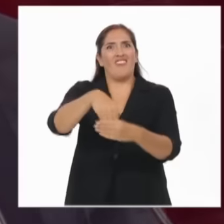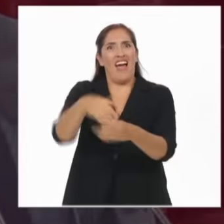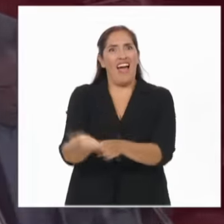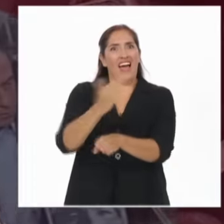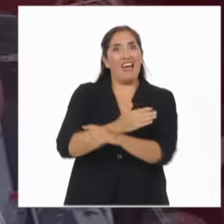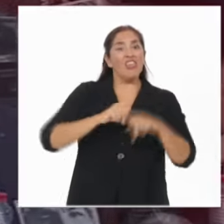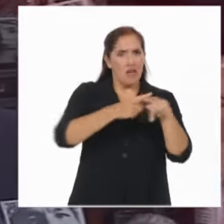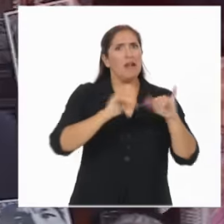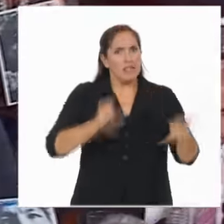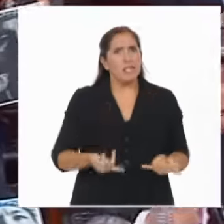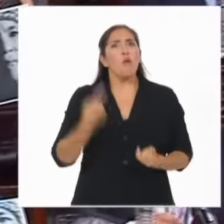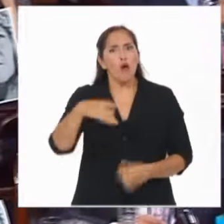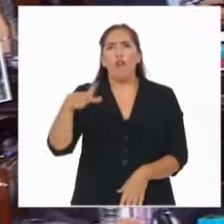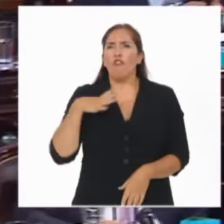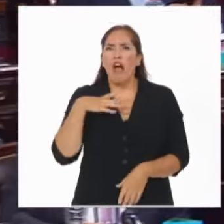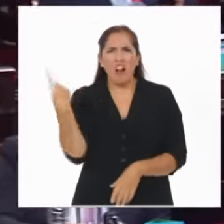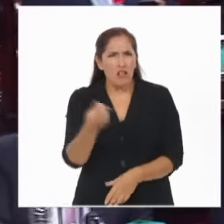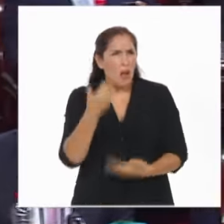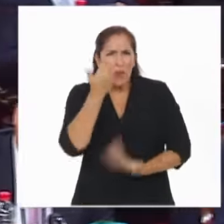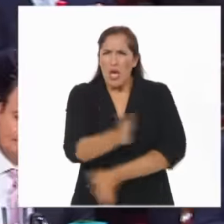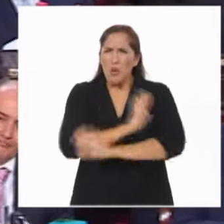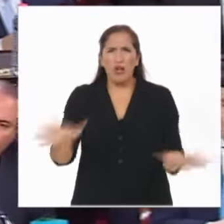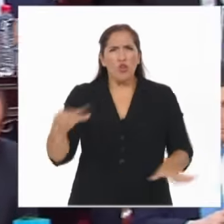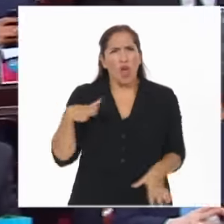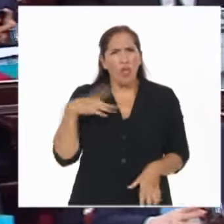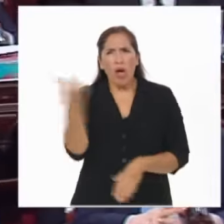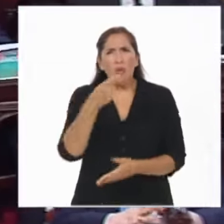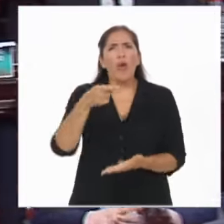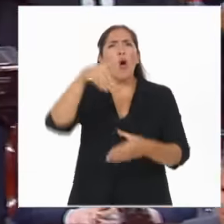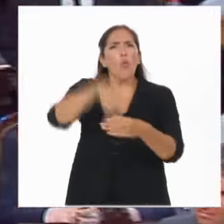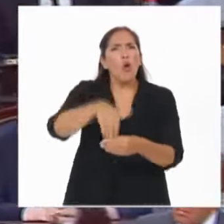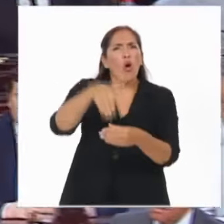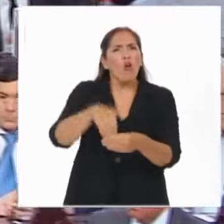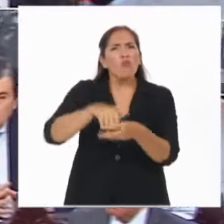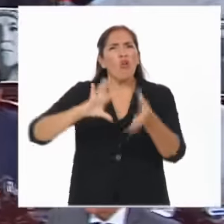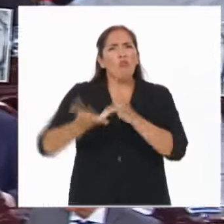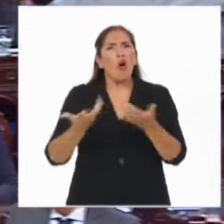en el siglo XXI sigamos votando con un sistema arcaico y se presta a la trampa.